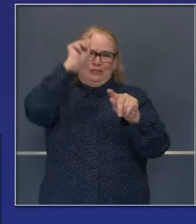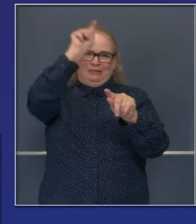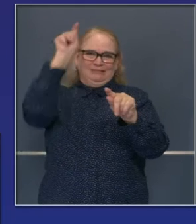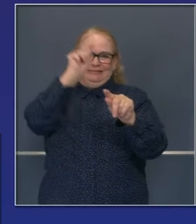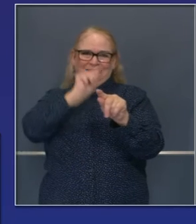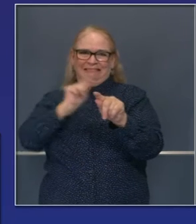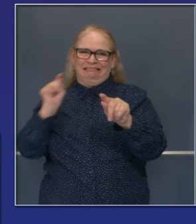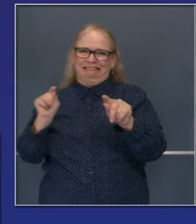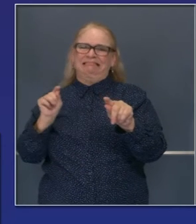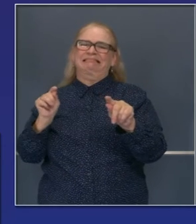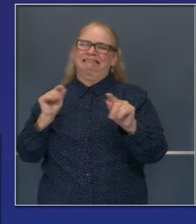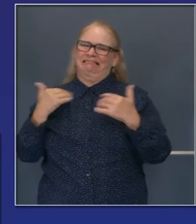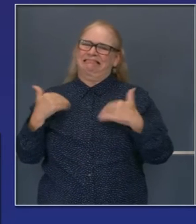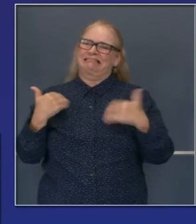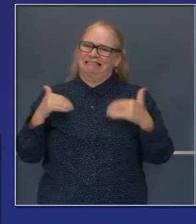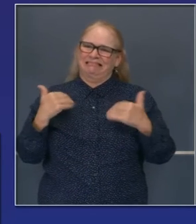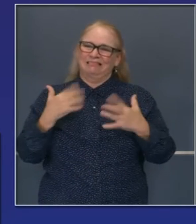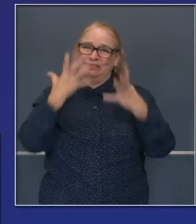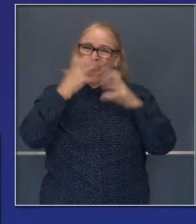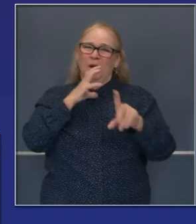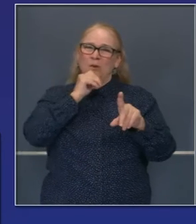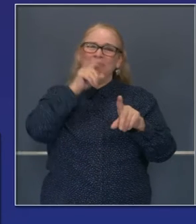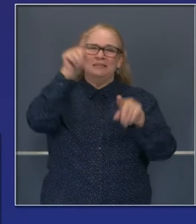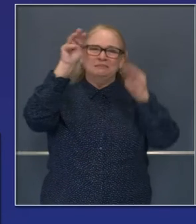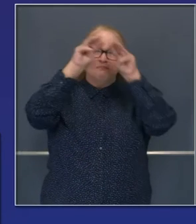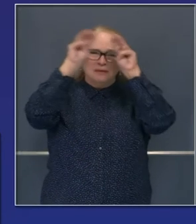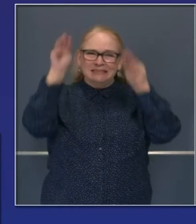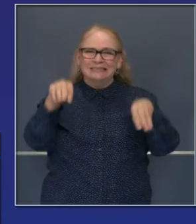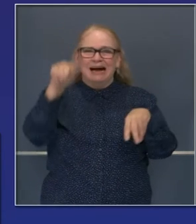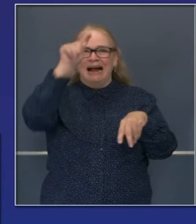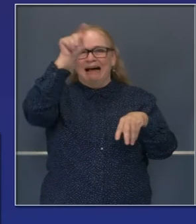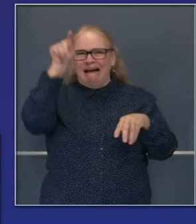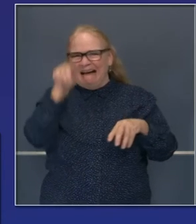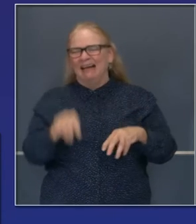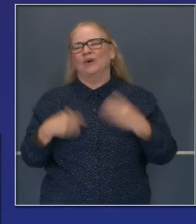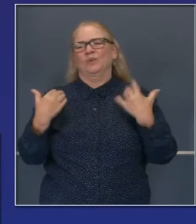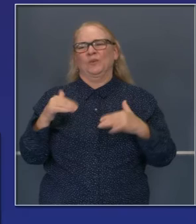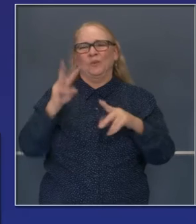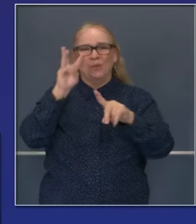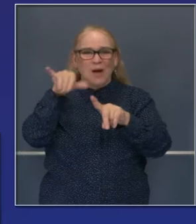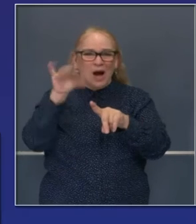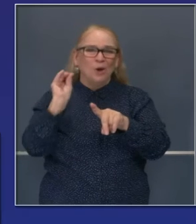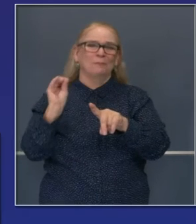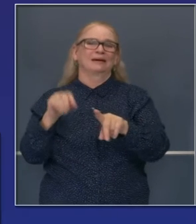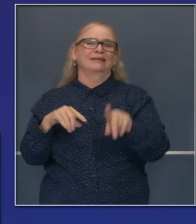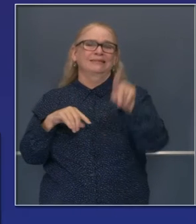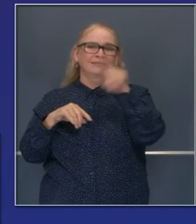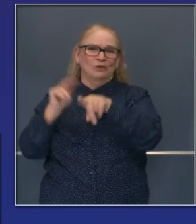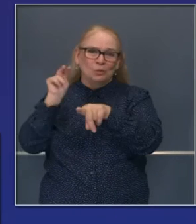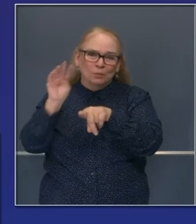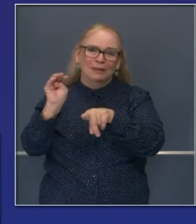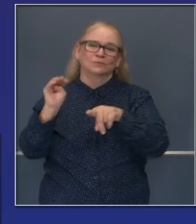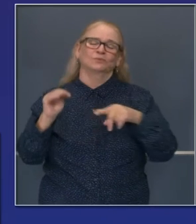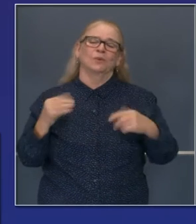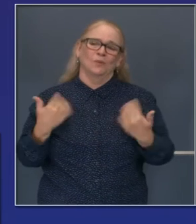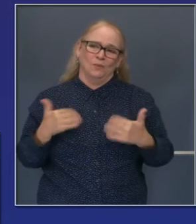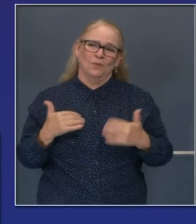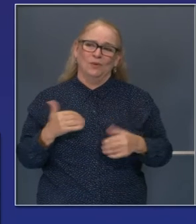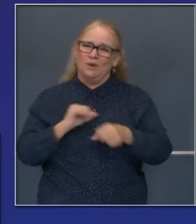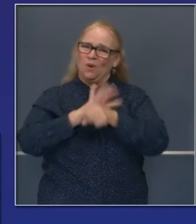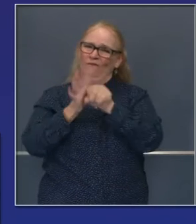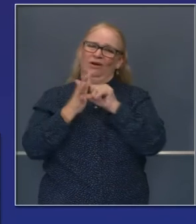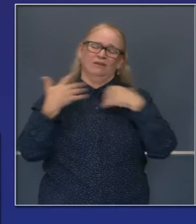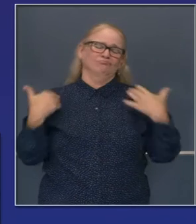Puede ver usted en esas áreas naranjas, son los estados donde se ve un aumento en los